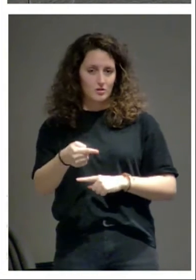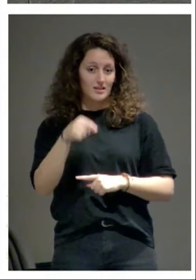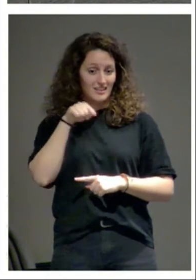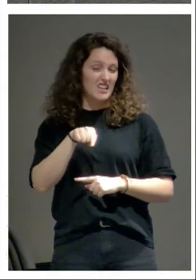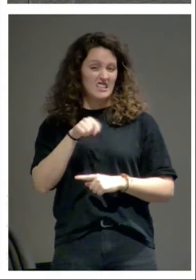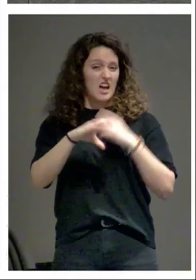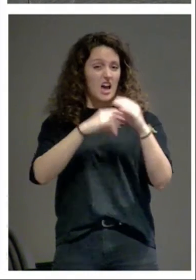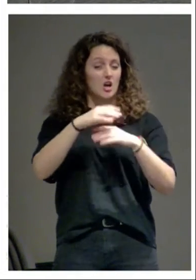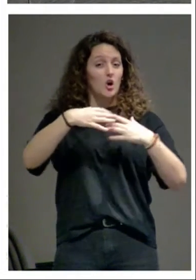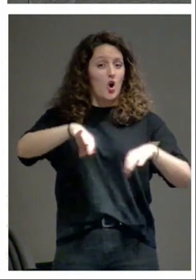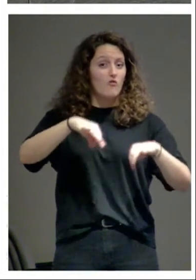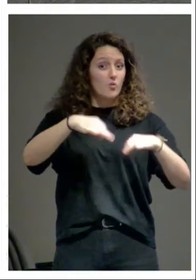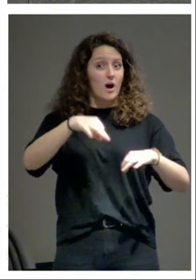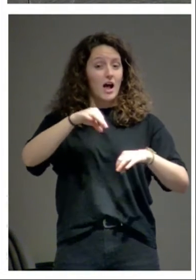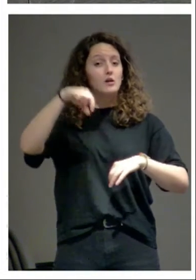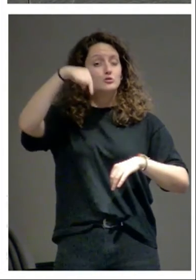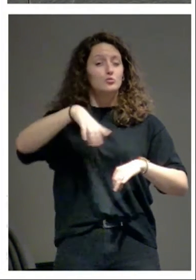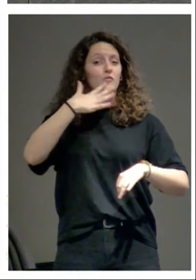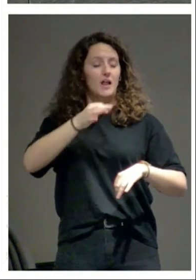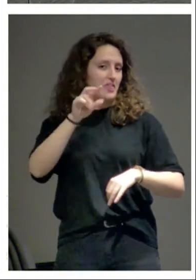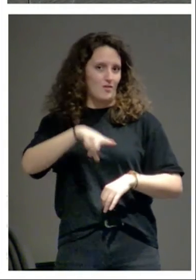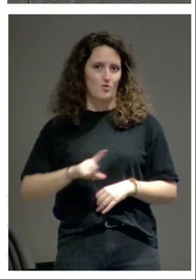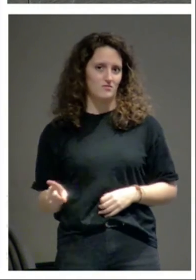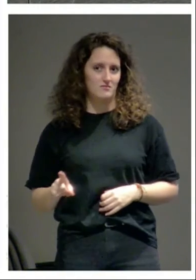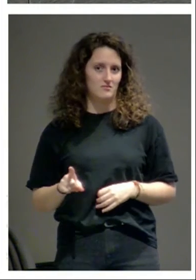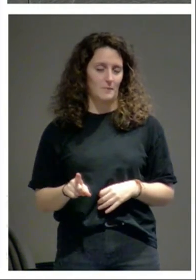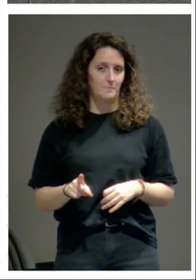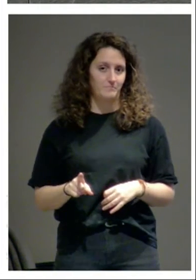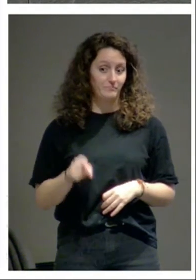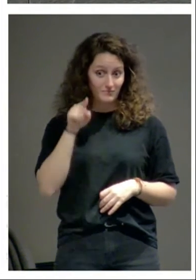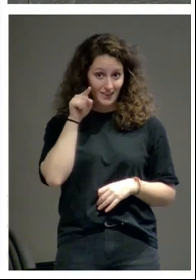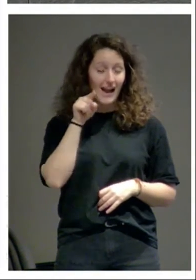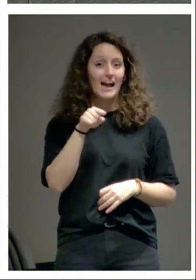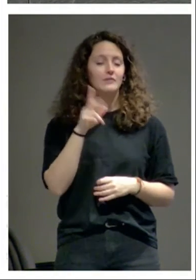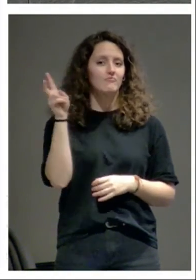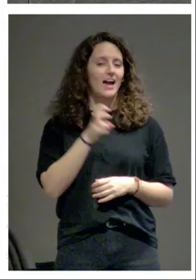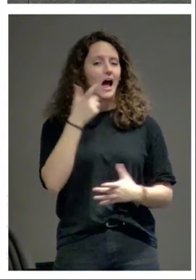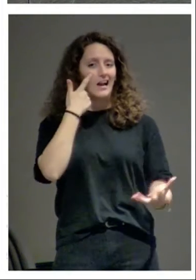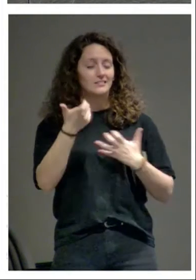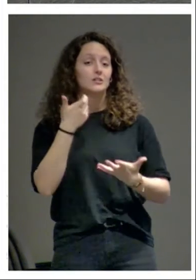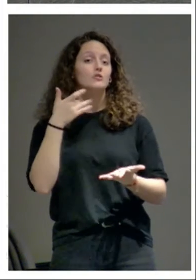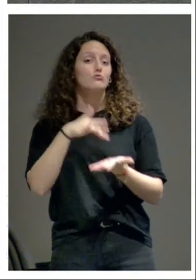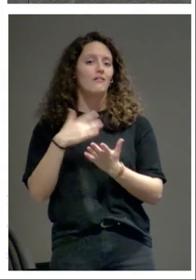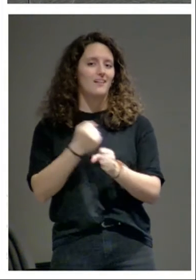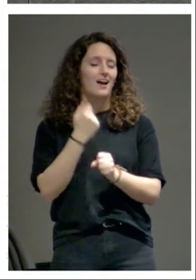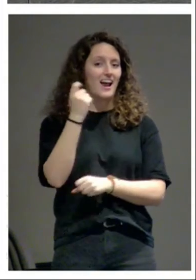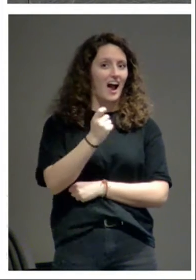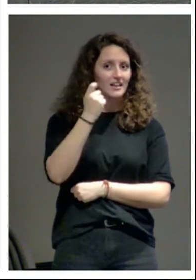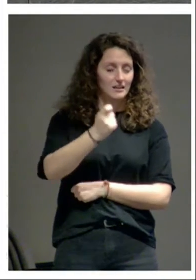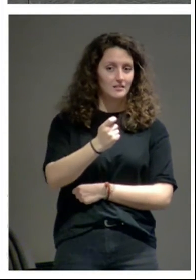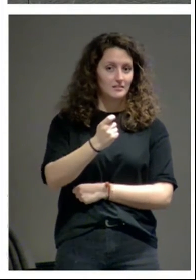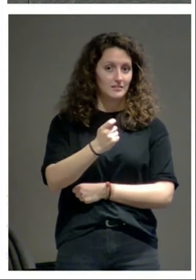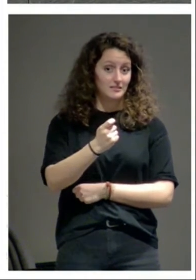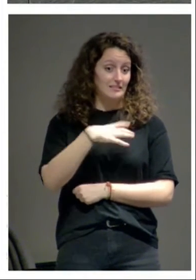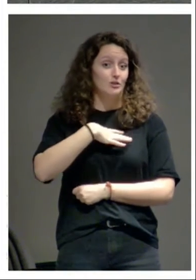frecuente en el sur de Francia de donde de vinieron artistas que trabajaron en Jaca probablemente